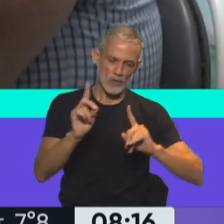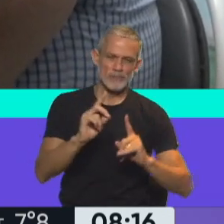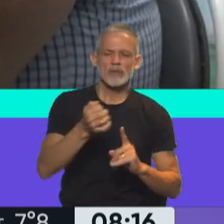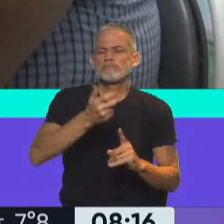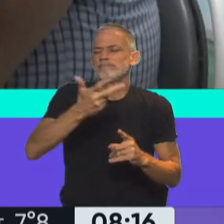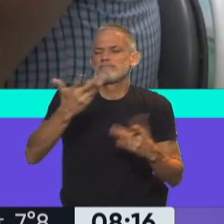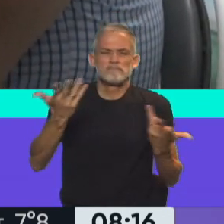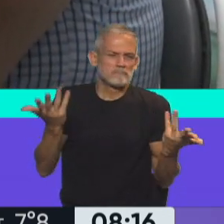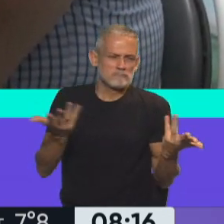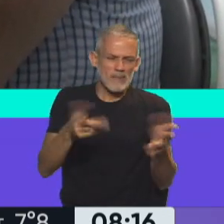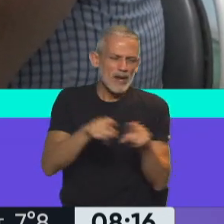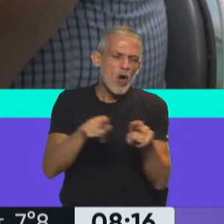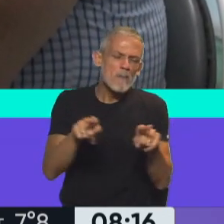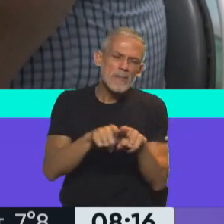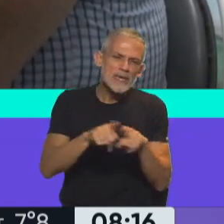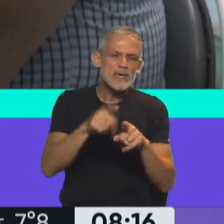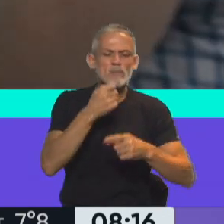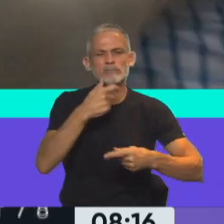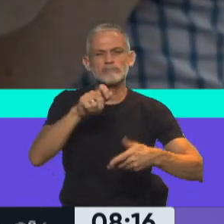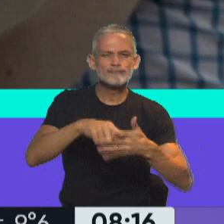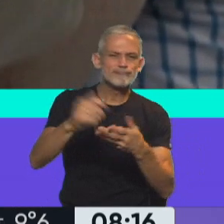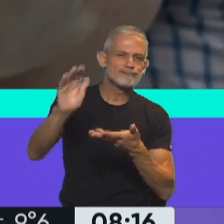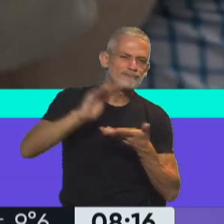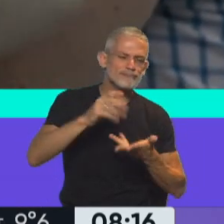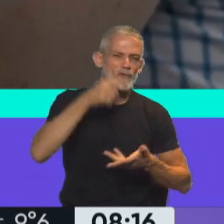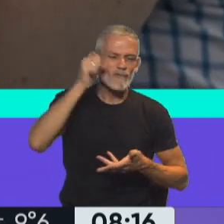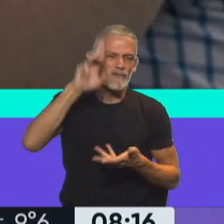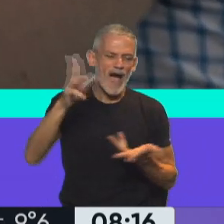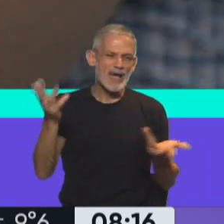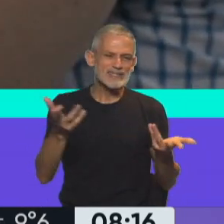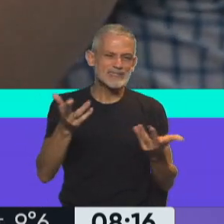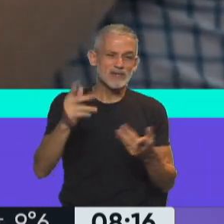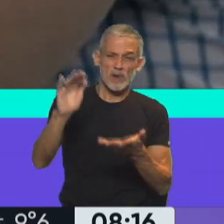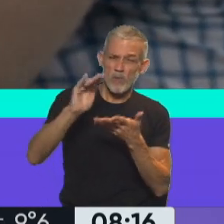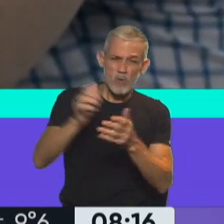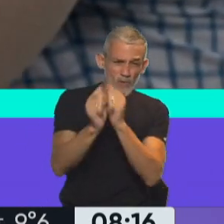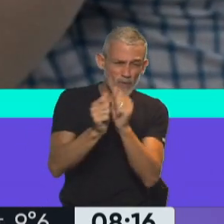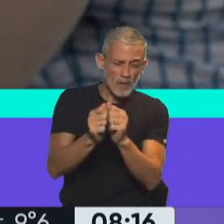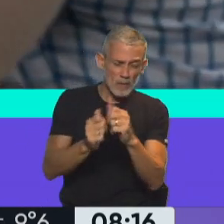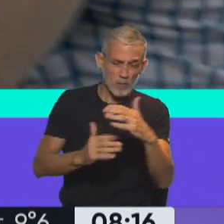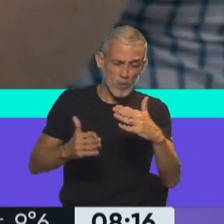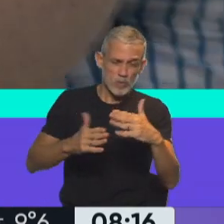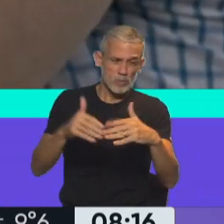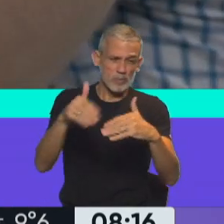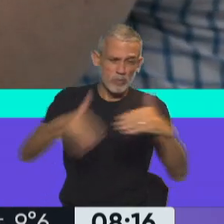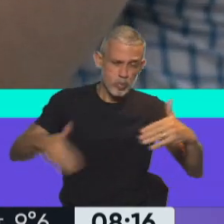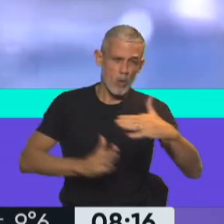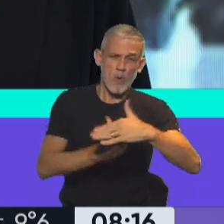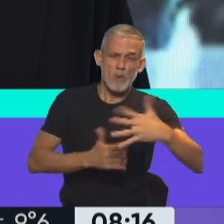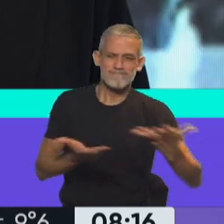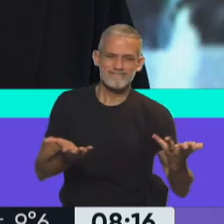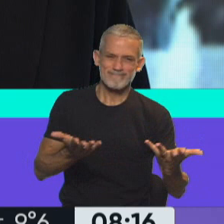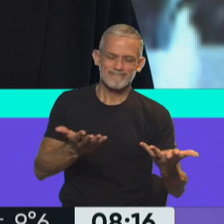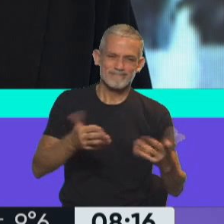nos hubiera cambiado para nada el esquema, porque la posibilidad de entrega de Pfizer estuvo también muy limitada, igual que la de todos los laboratorios.